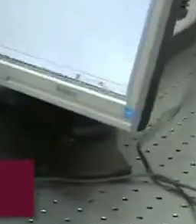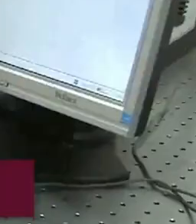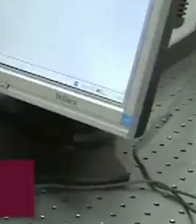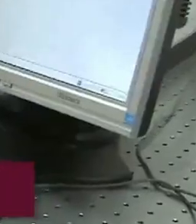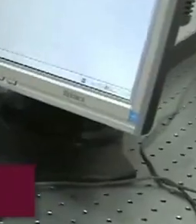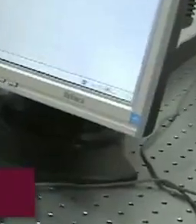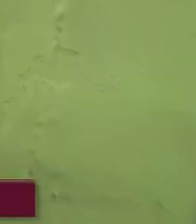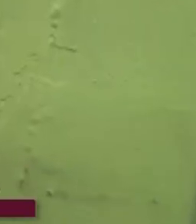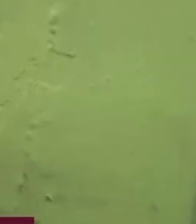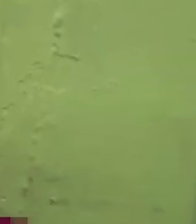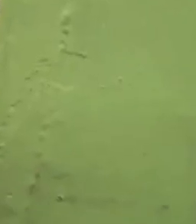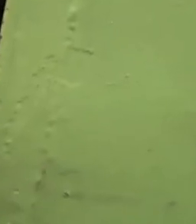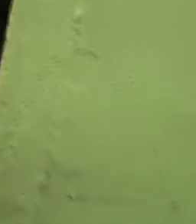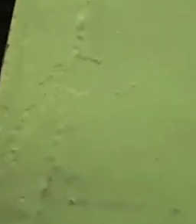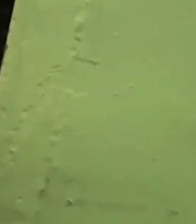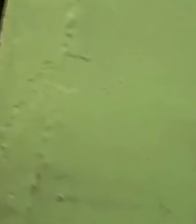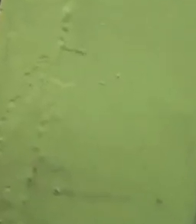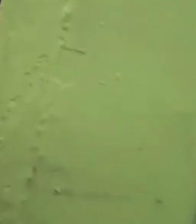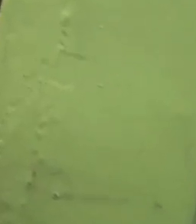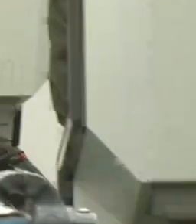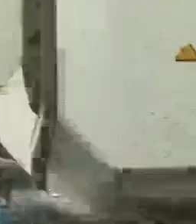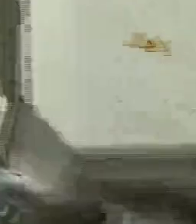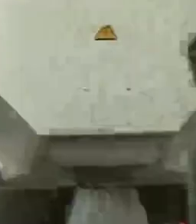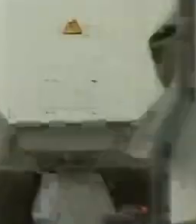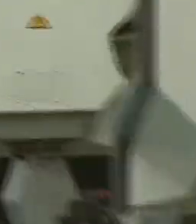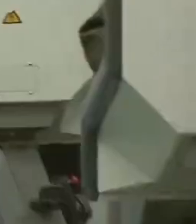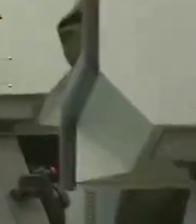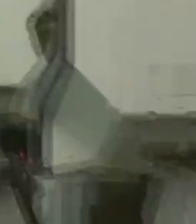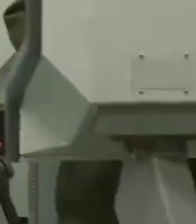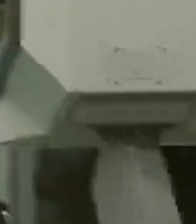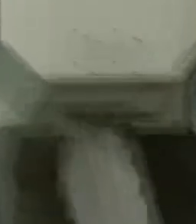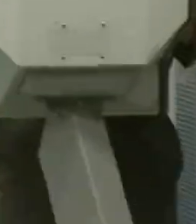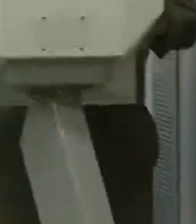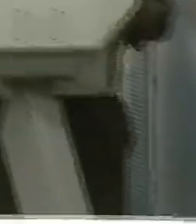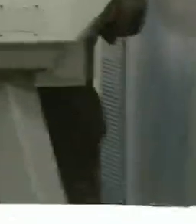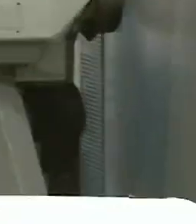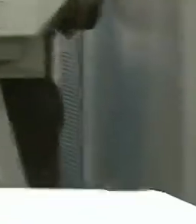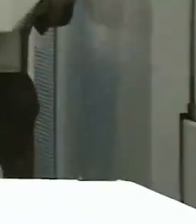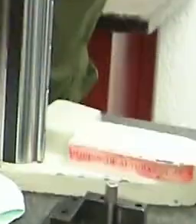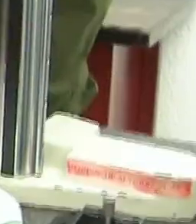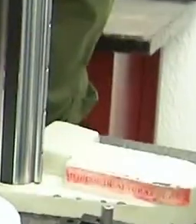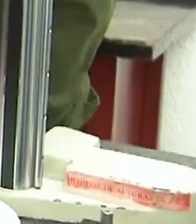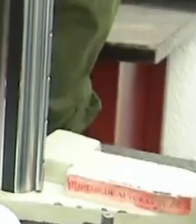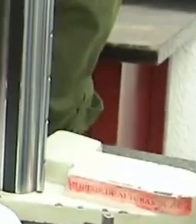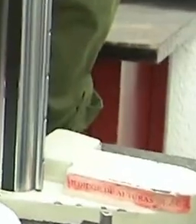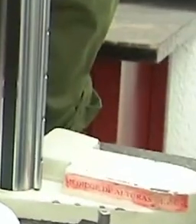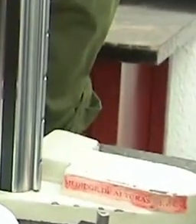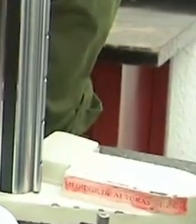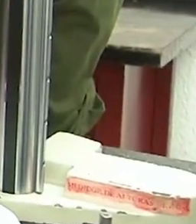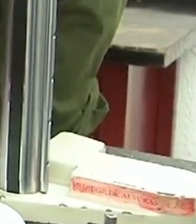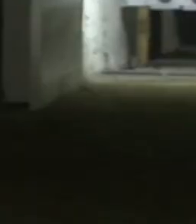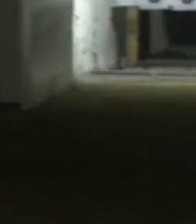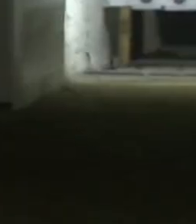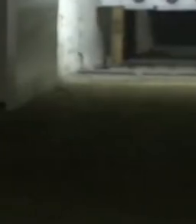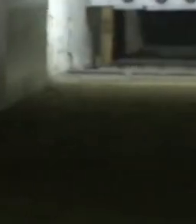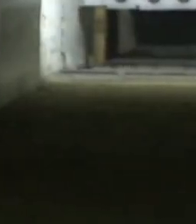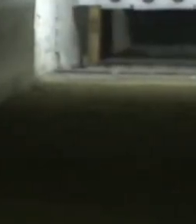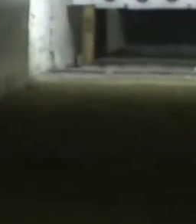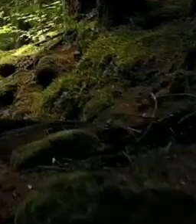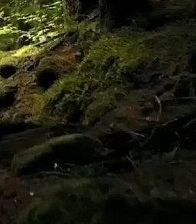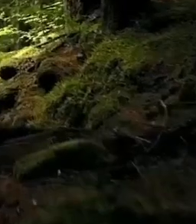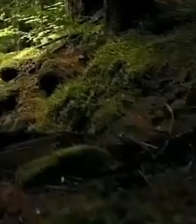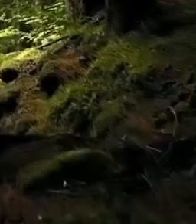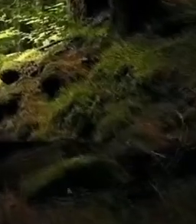aplicada e independencia tecnológica para generar productos militares e industriales innovadores, confiables, seguros y de